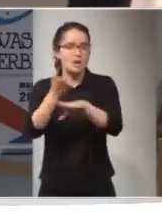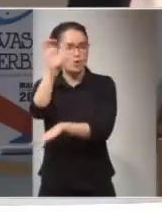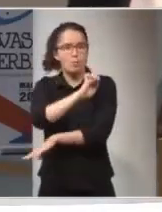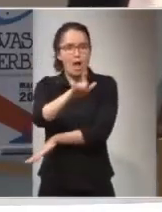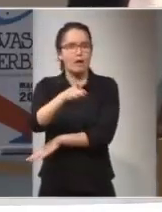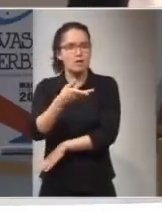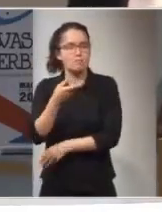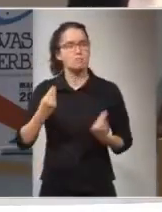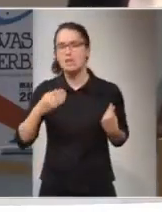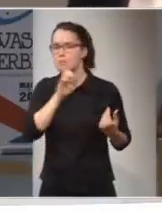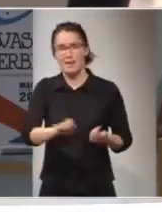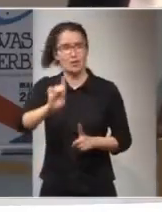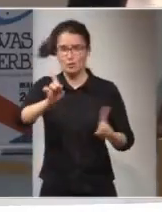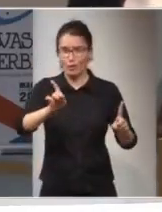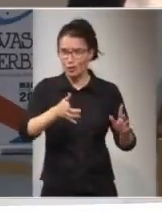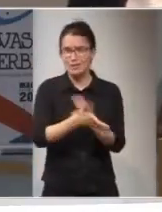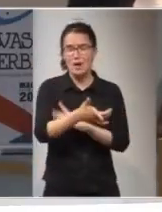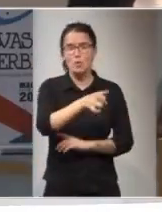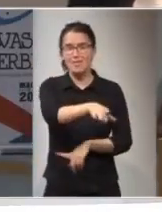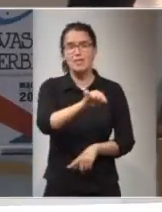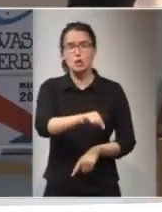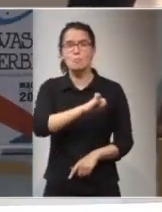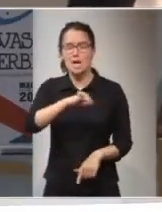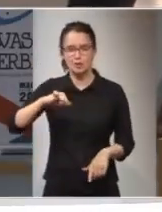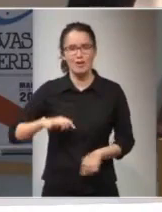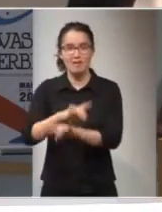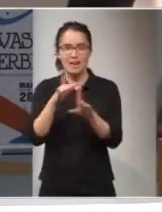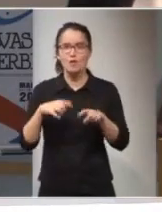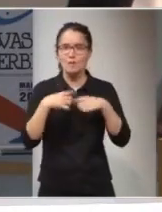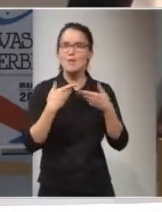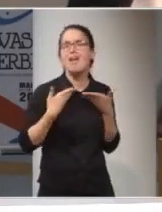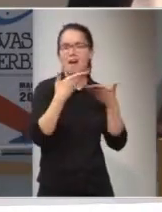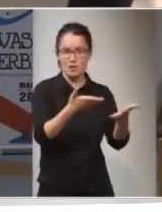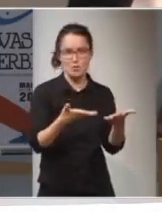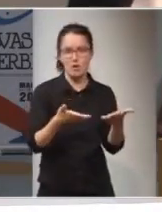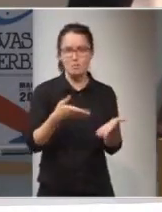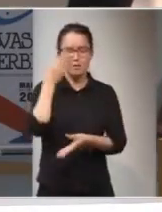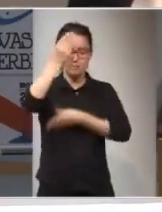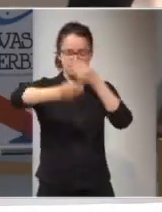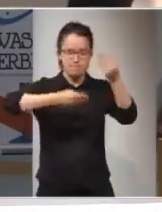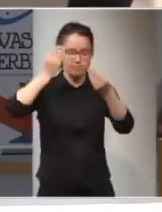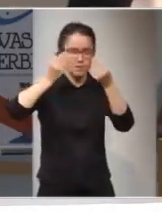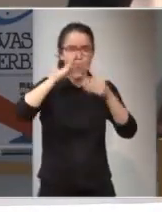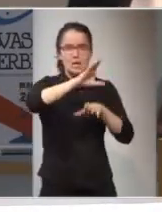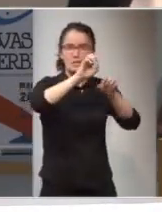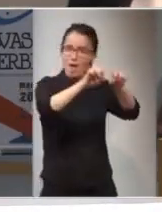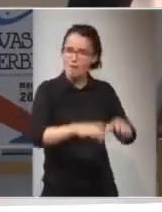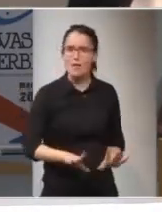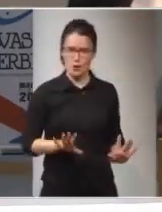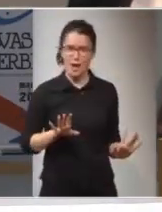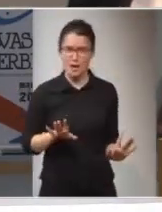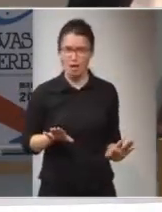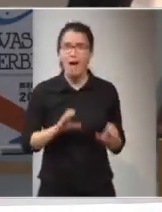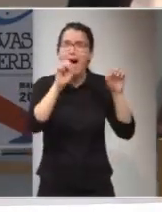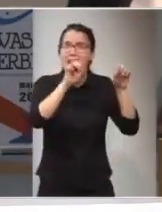No, yo creo que es una decisión personal. Evidentemente con la ayuda de la familia para poder tomar esa decisión abandonar tu país, pero